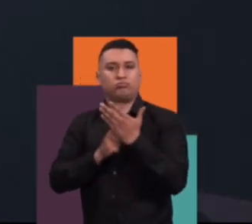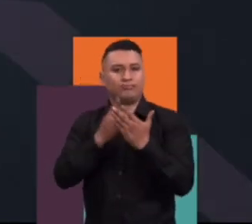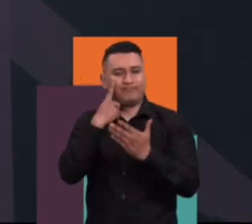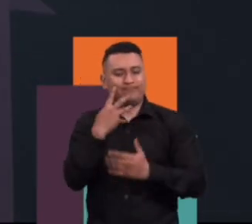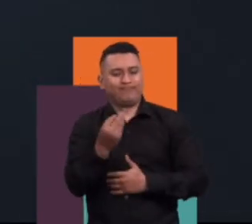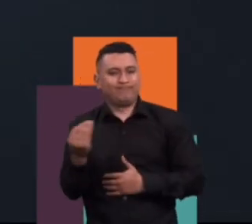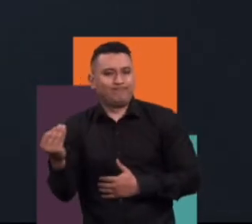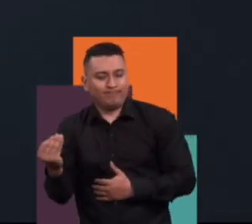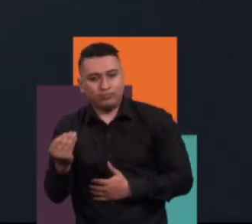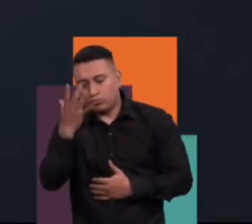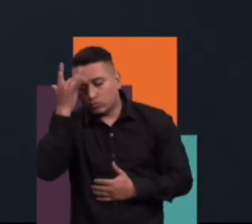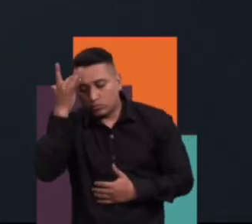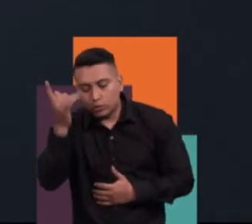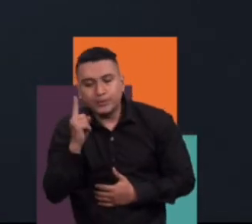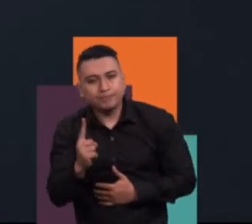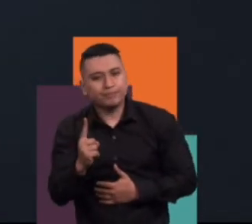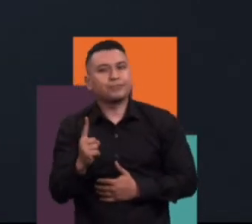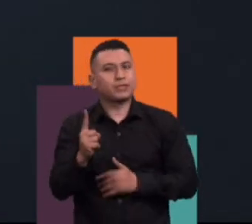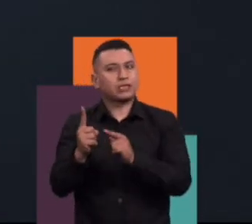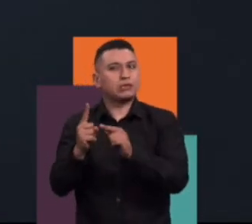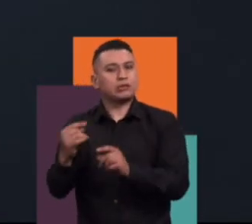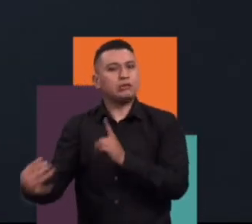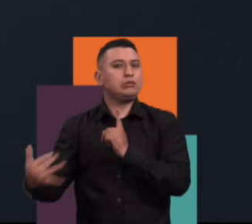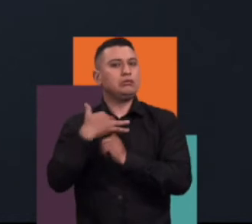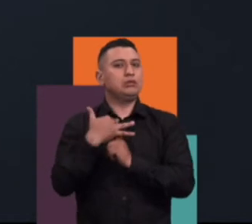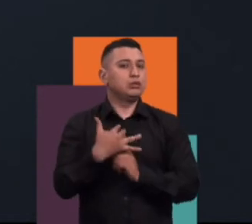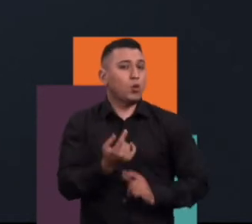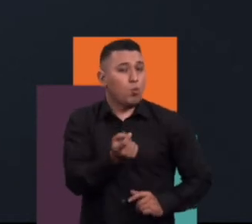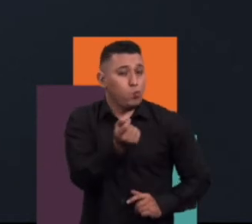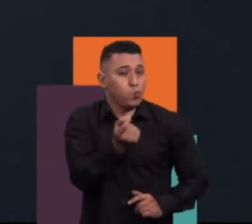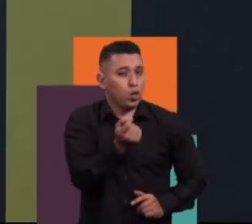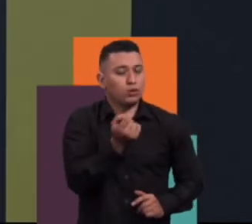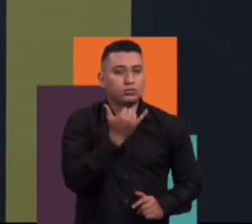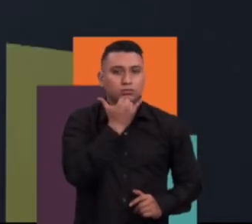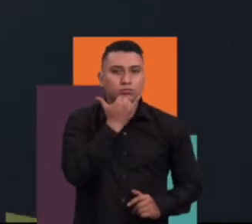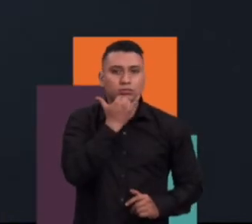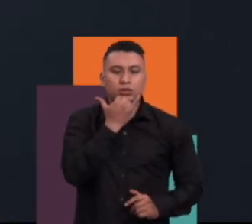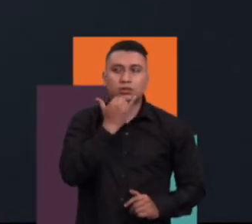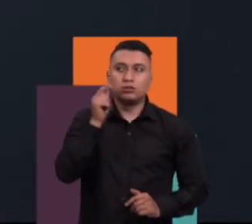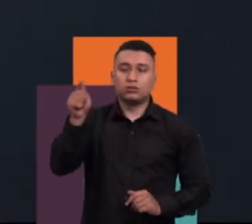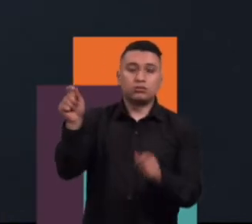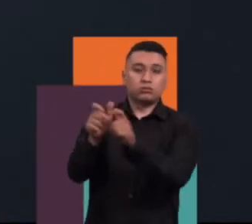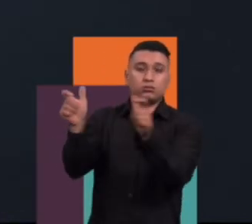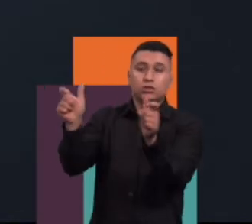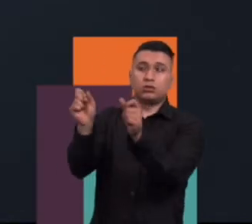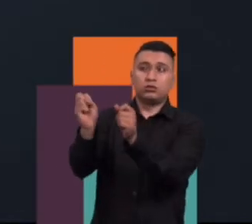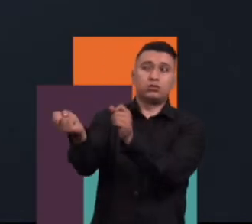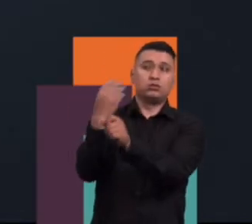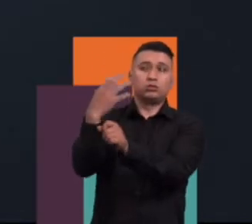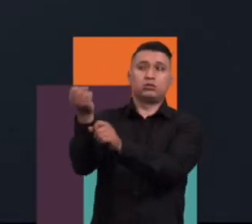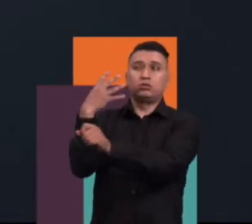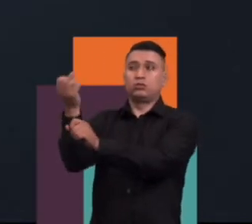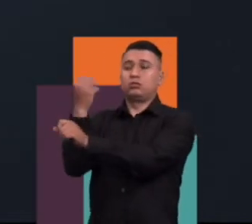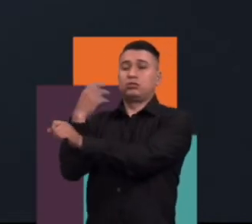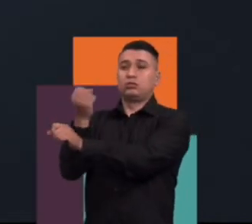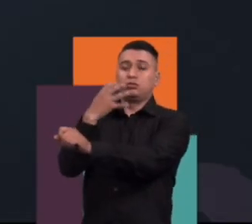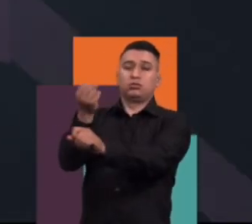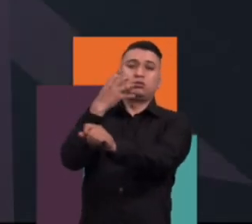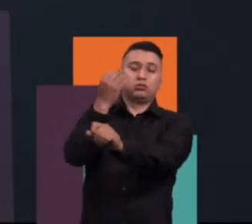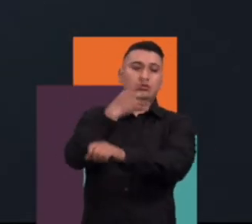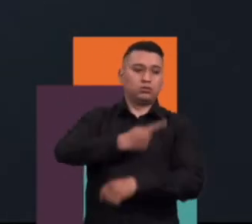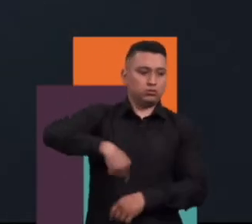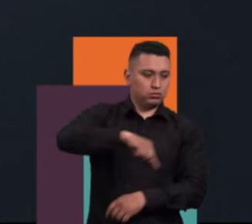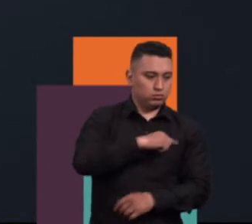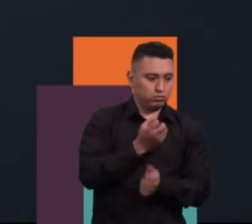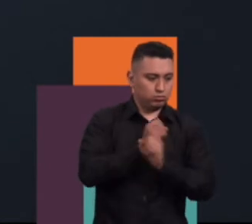están llevando, pero eso también genera un problema y es que efectivamente son tantas y